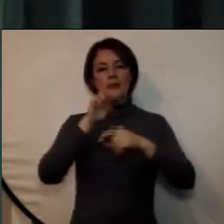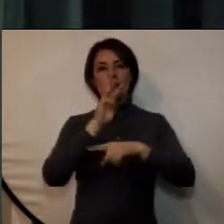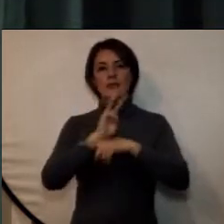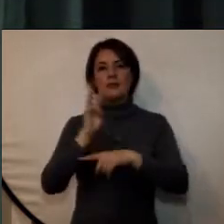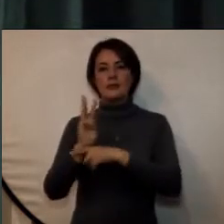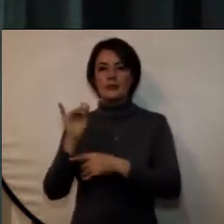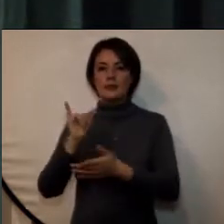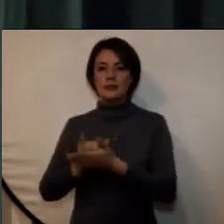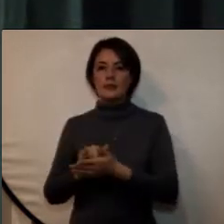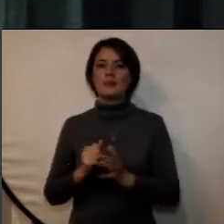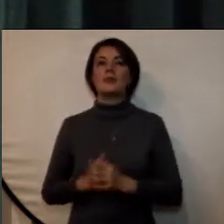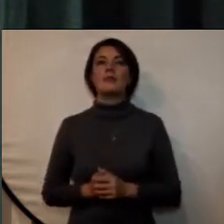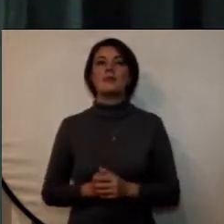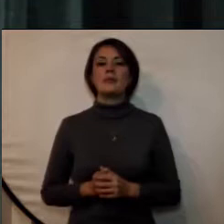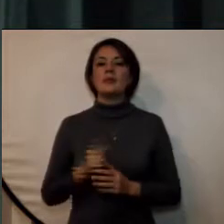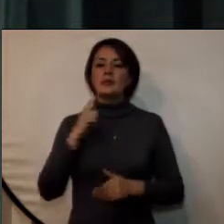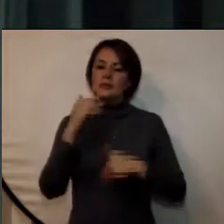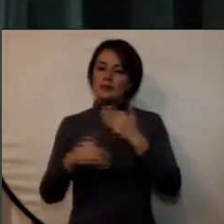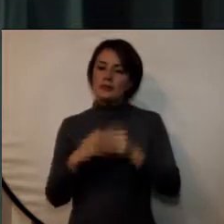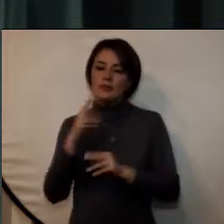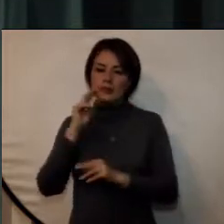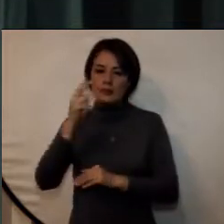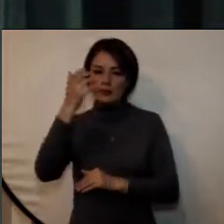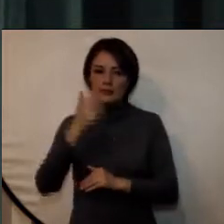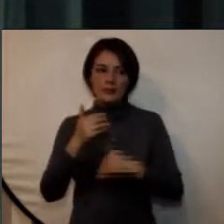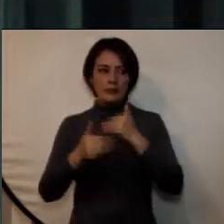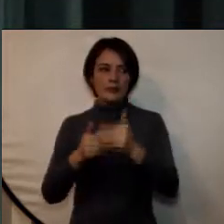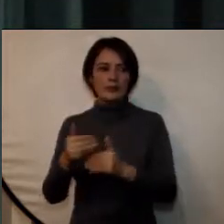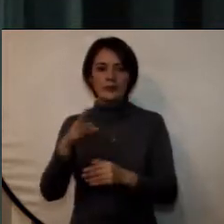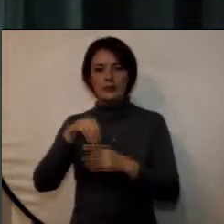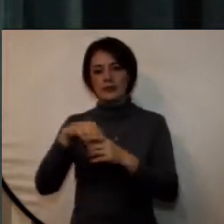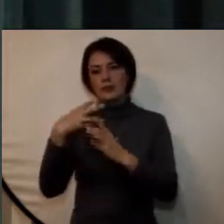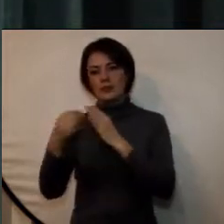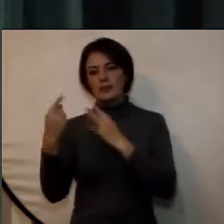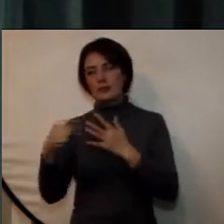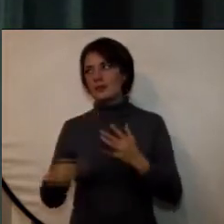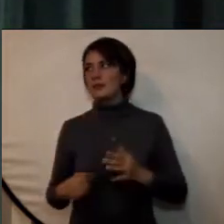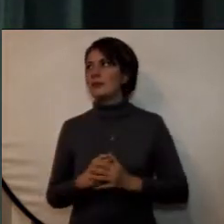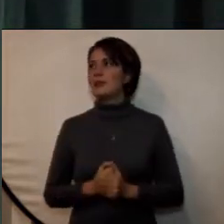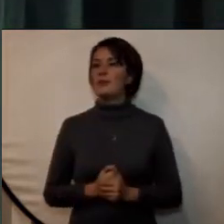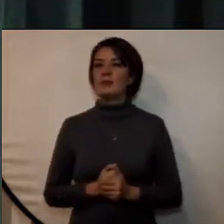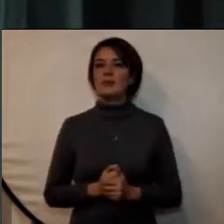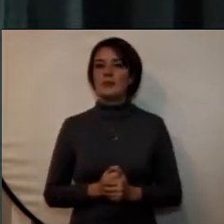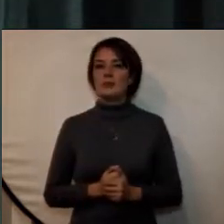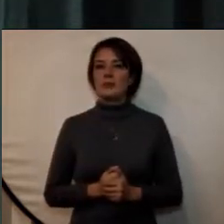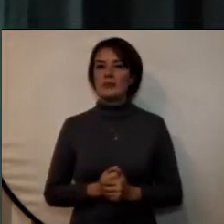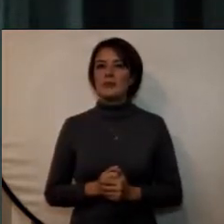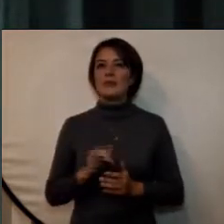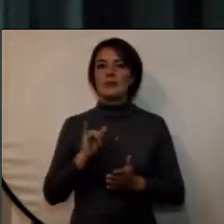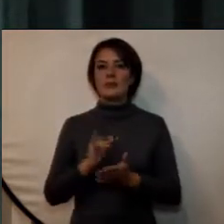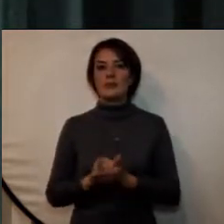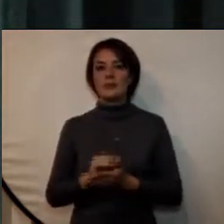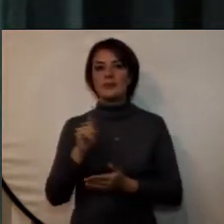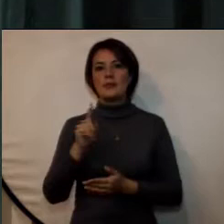y surten un proceso de evaluación por pares externos los criterios de financiación se basan en la calidad de las